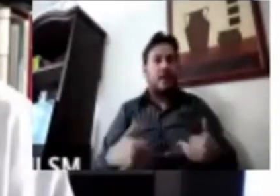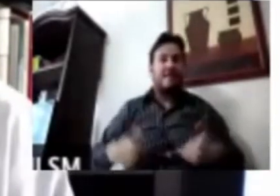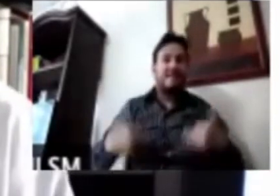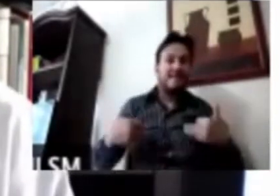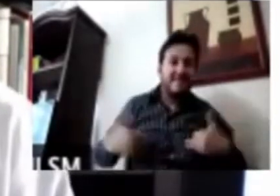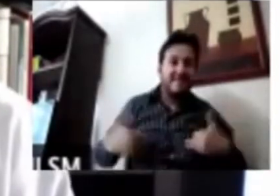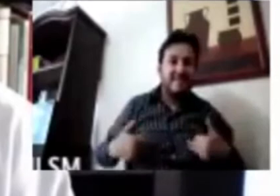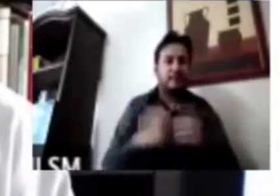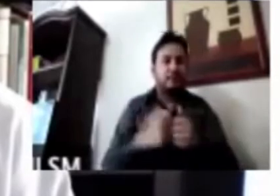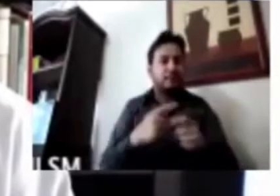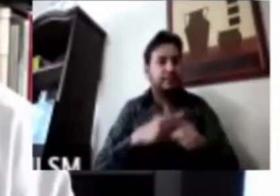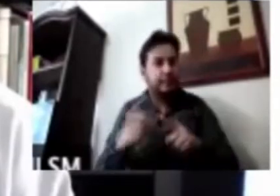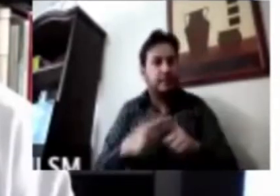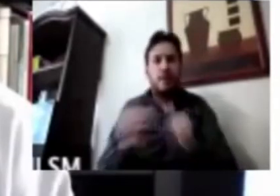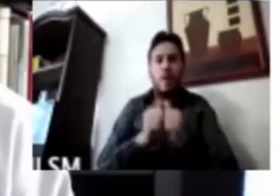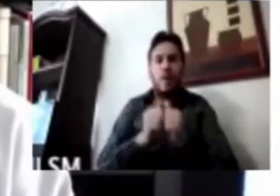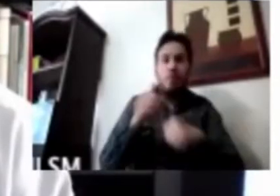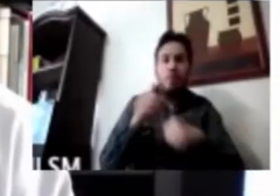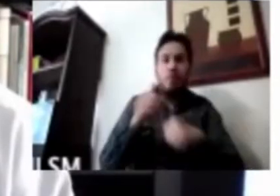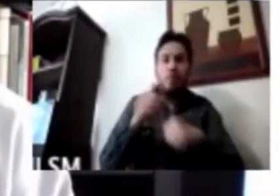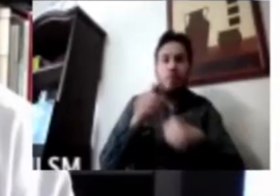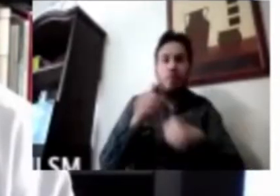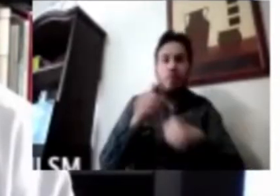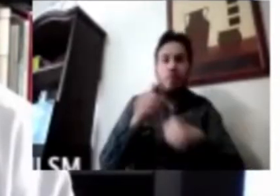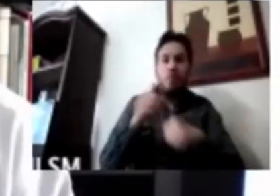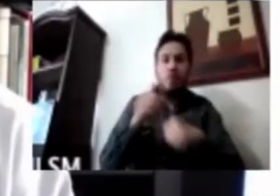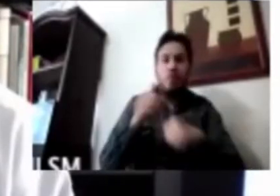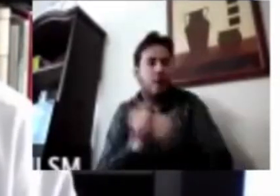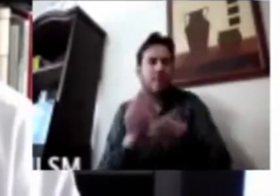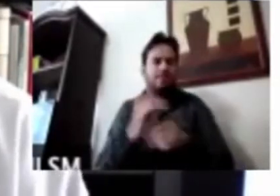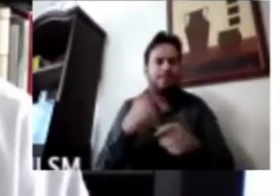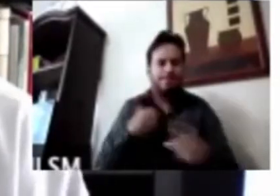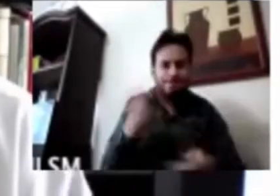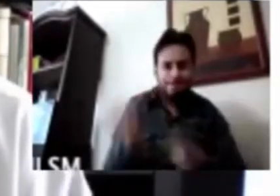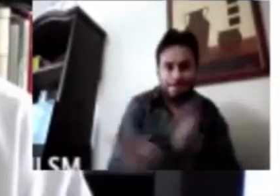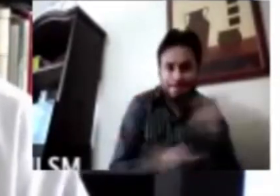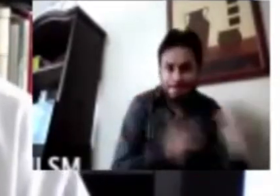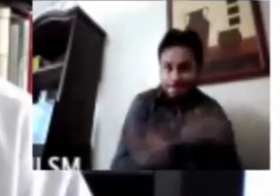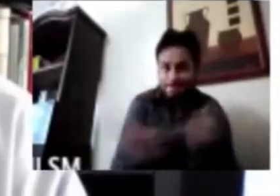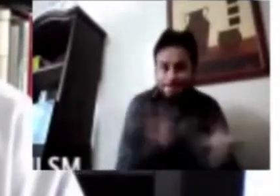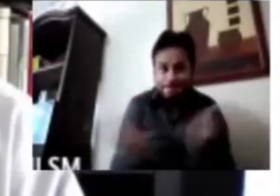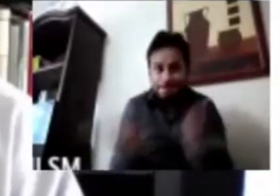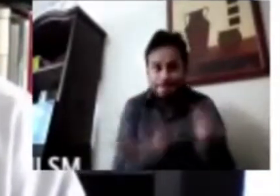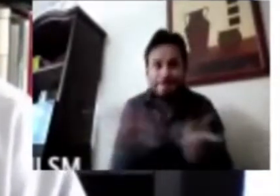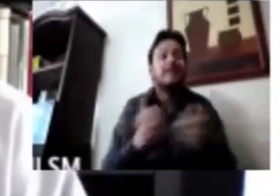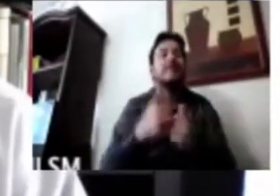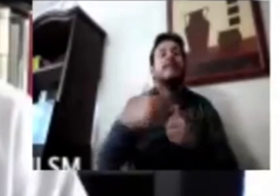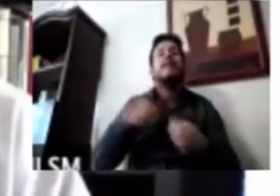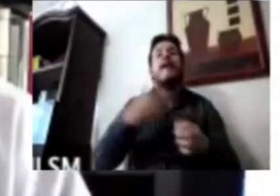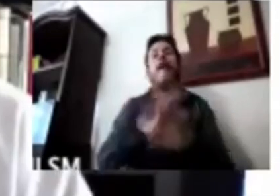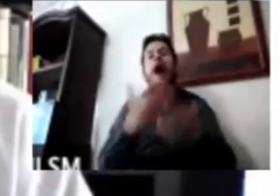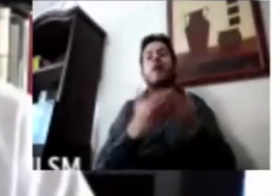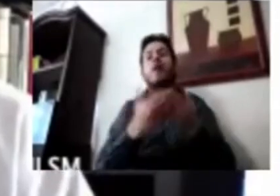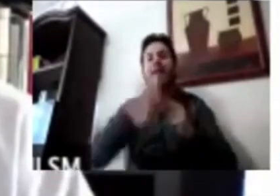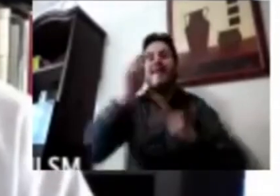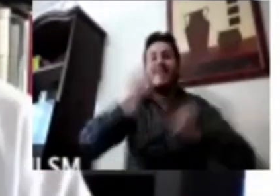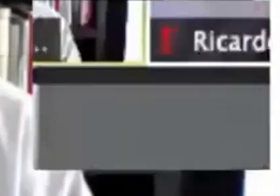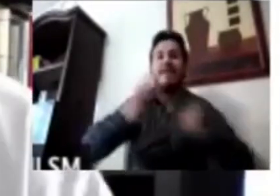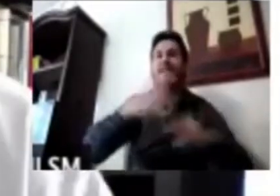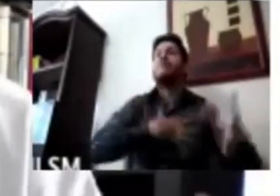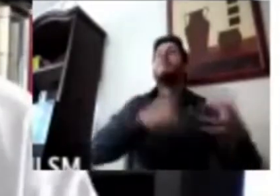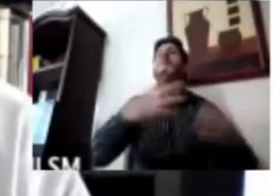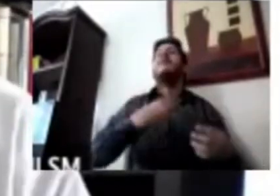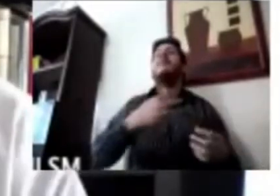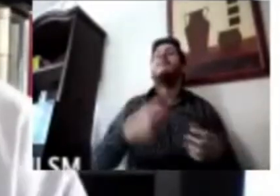con números oficiales como por encuestas, estamos viendo que, pues, el nivel de contagio queda en números, por